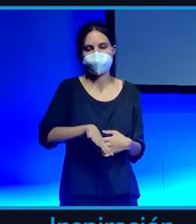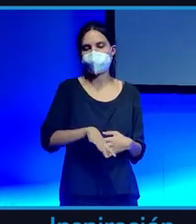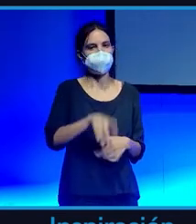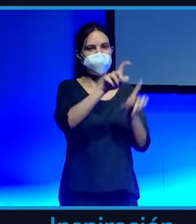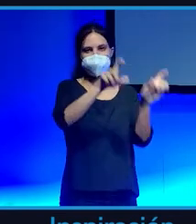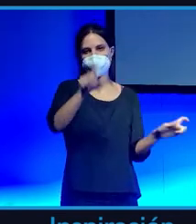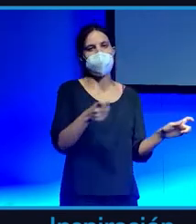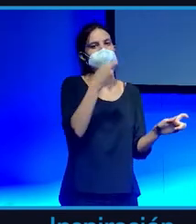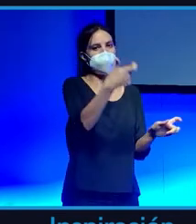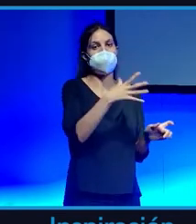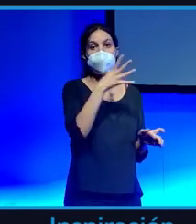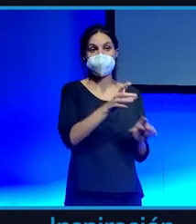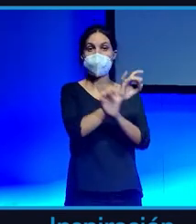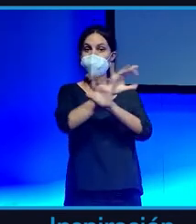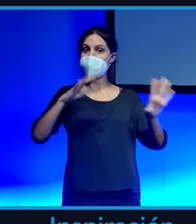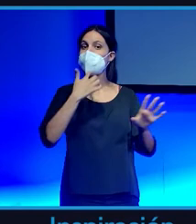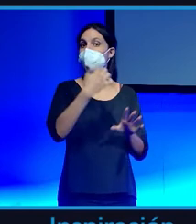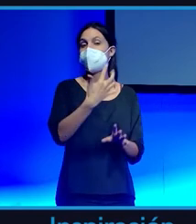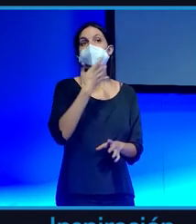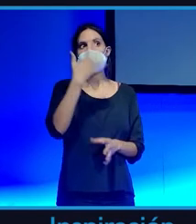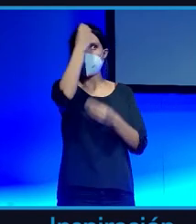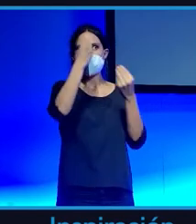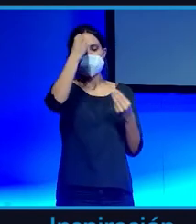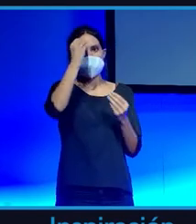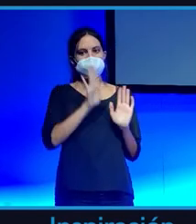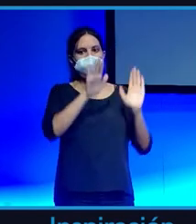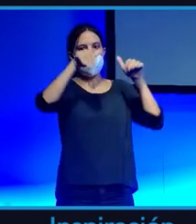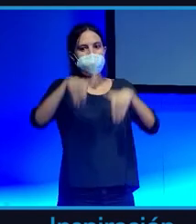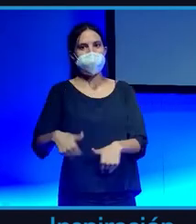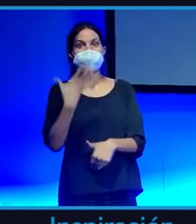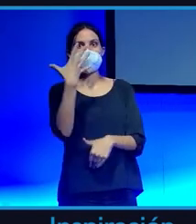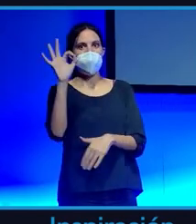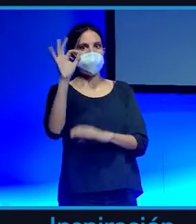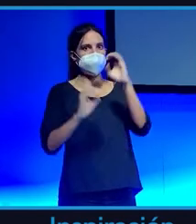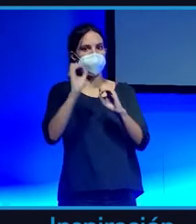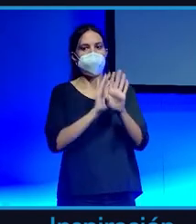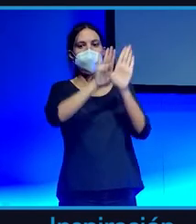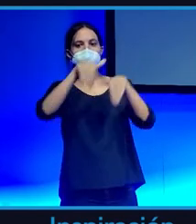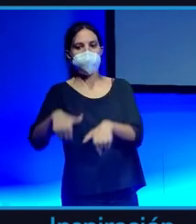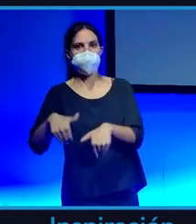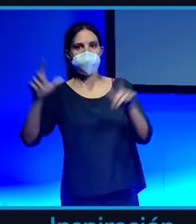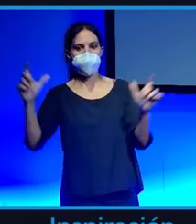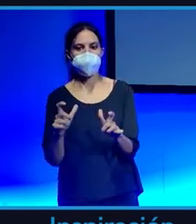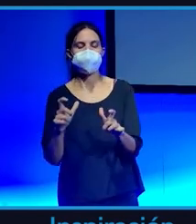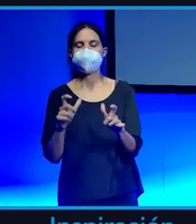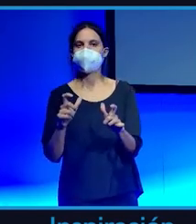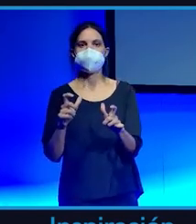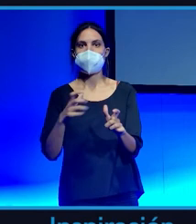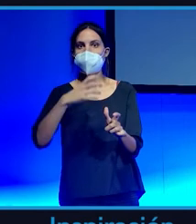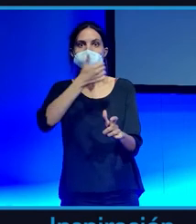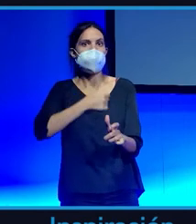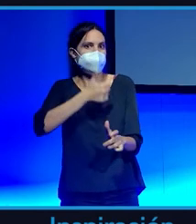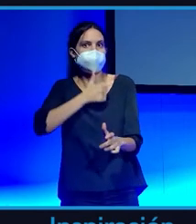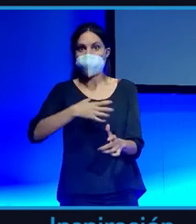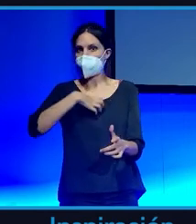claramente, el que crea que no es capaz de aguantar una bajada del 50% que no toque Bitcoin porque no está para él este tipo de inversión